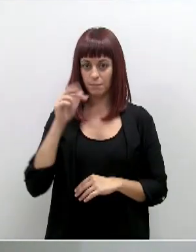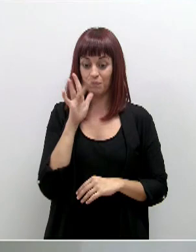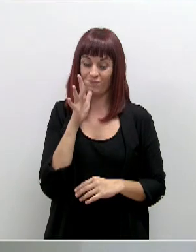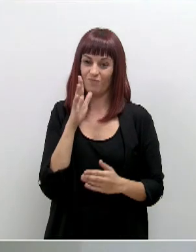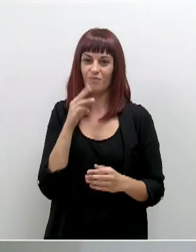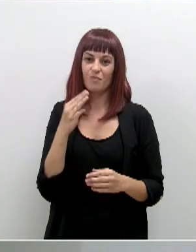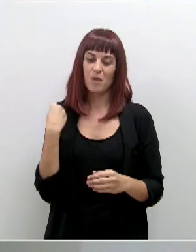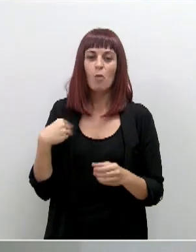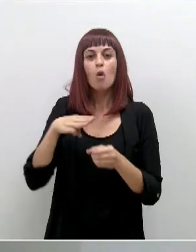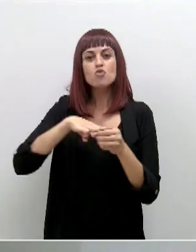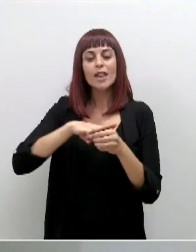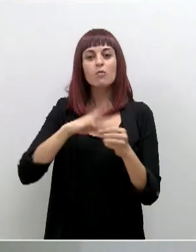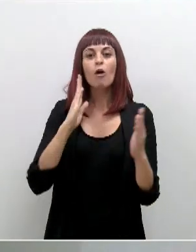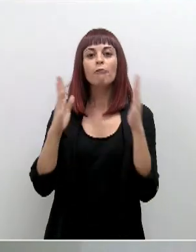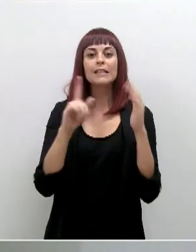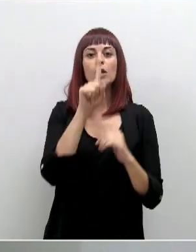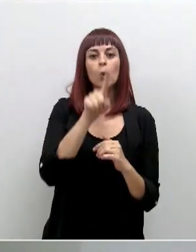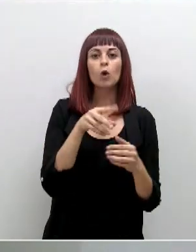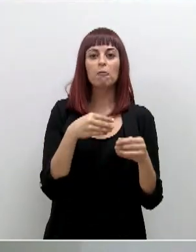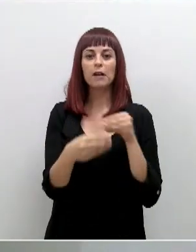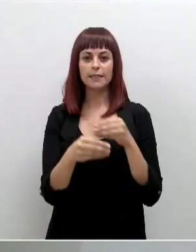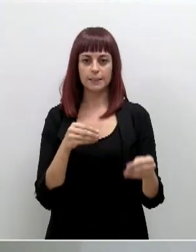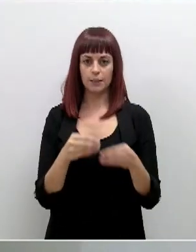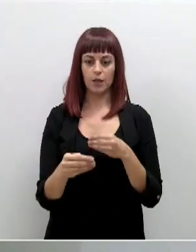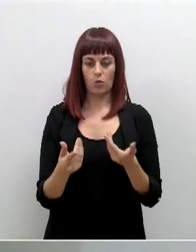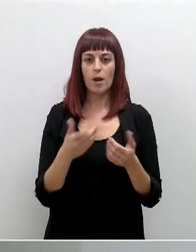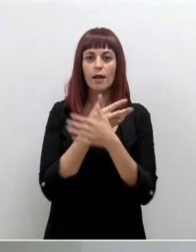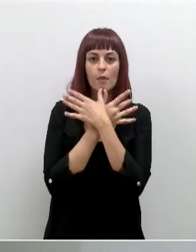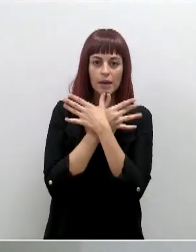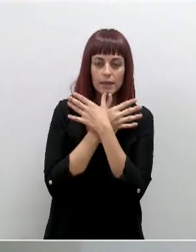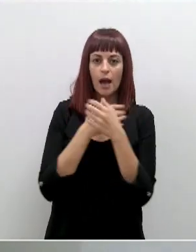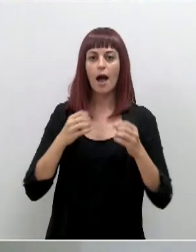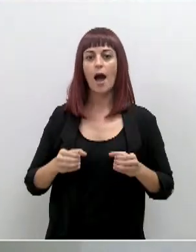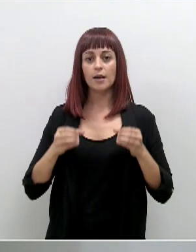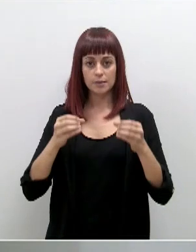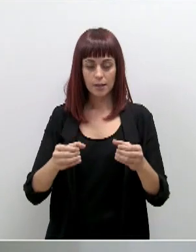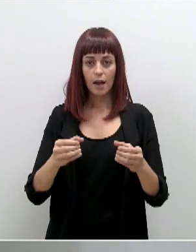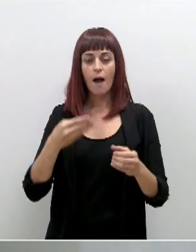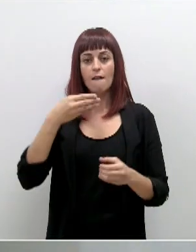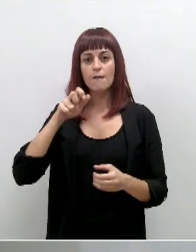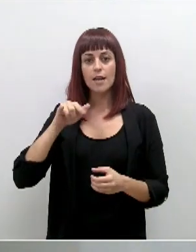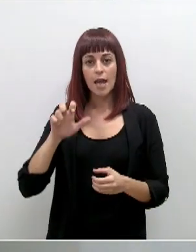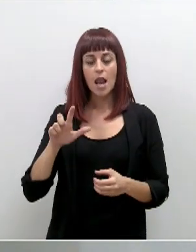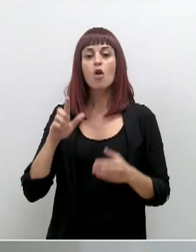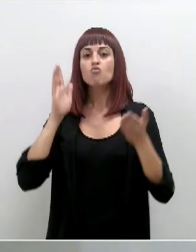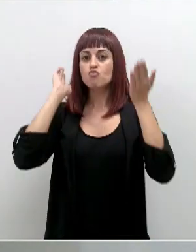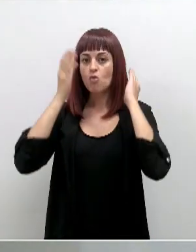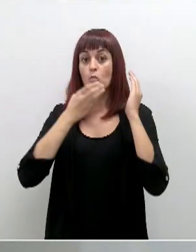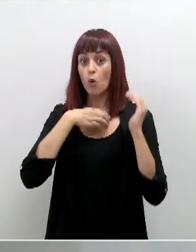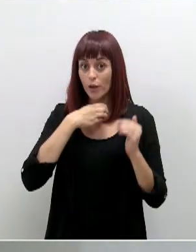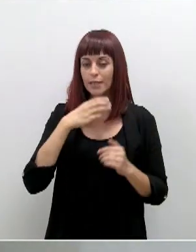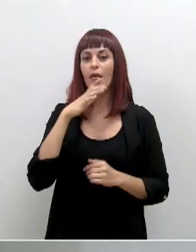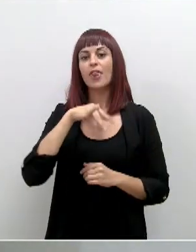municipios en fase 1 flexibilizada. Estos municipios son Abanilla, Archena, Beniel, Bullas, Ceutí,